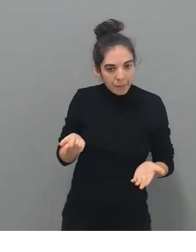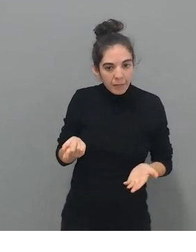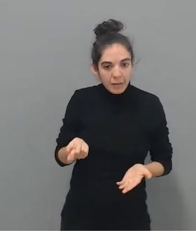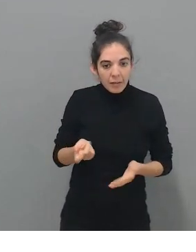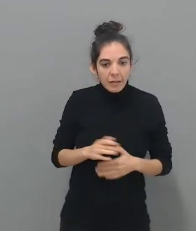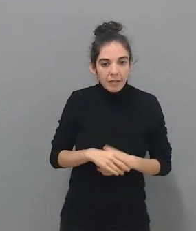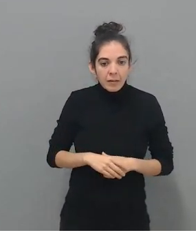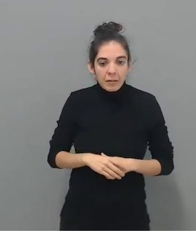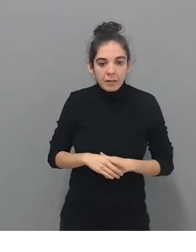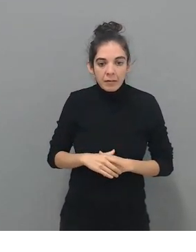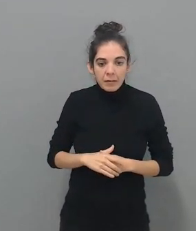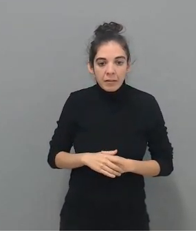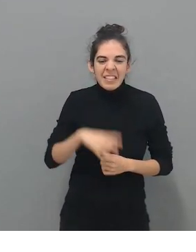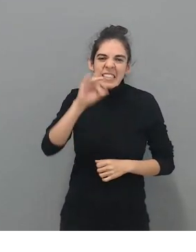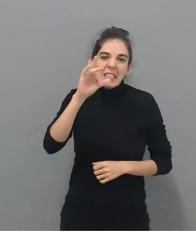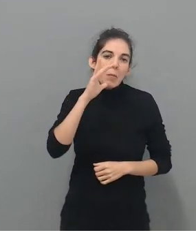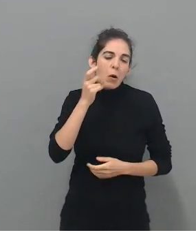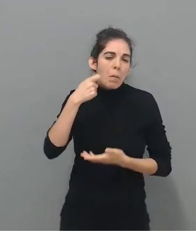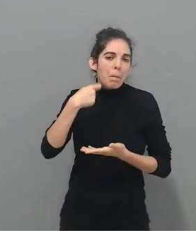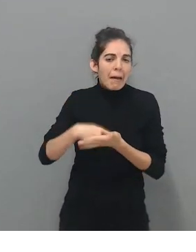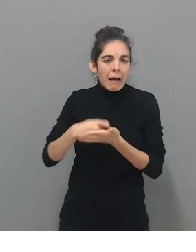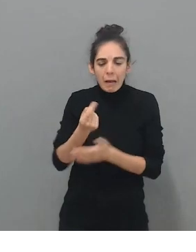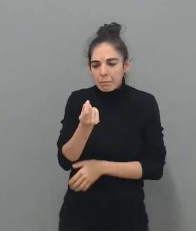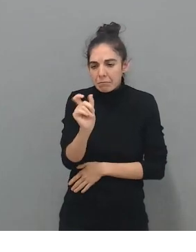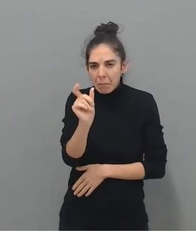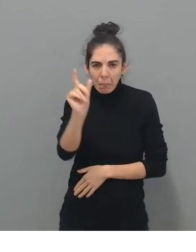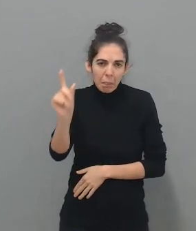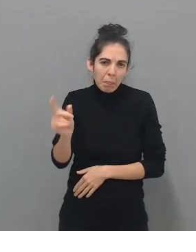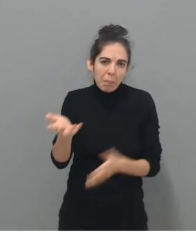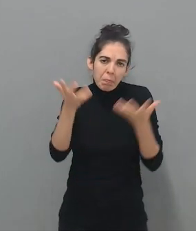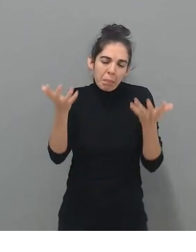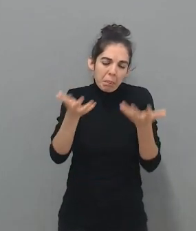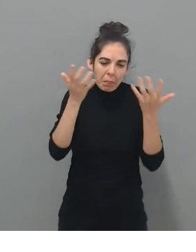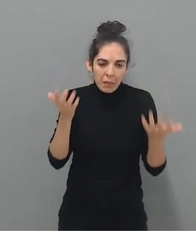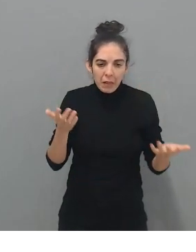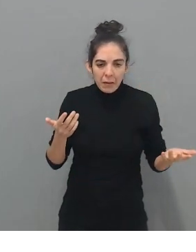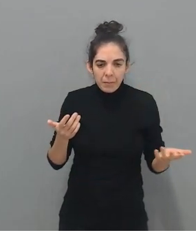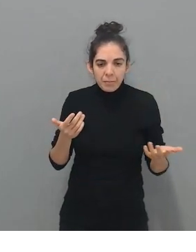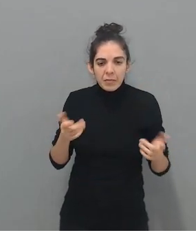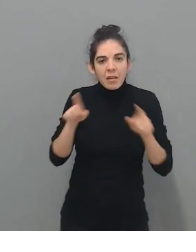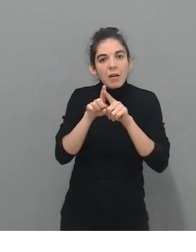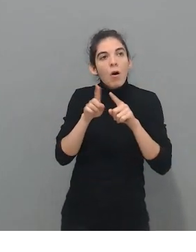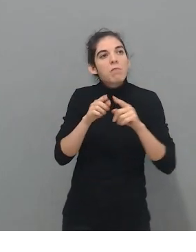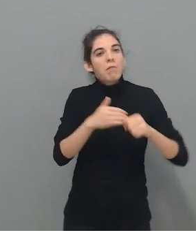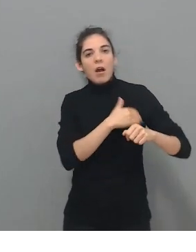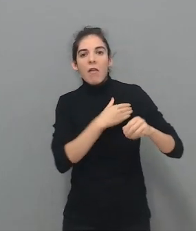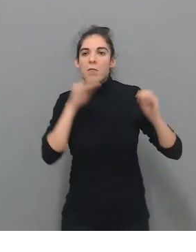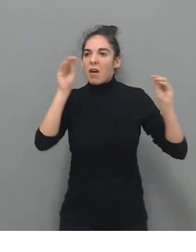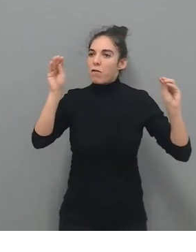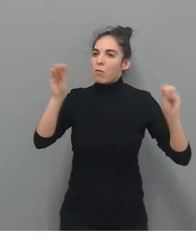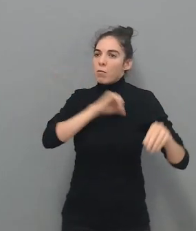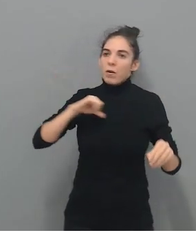simbólico. Nosotros no podemos cobrar como una empresa académica o de formación que va a dar un curso.